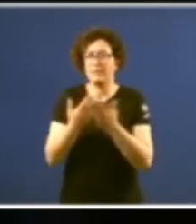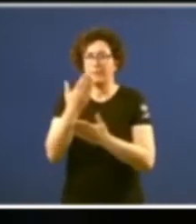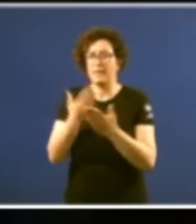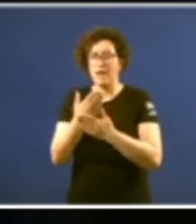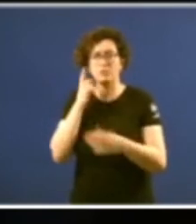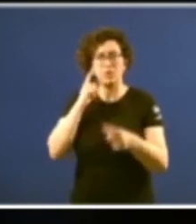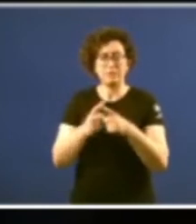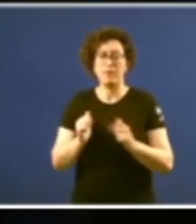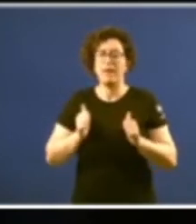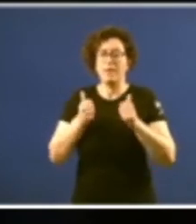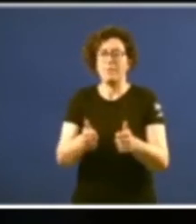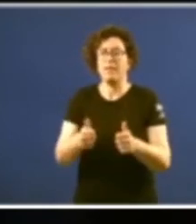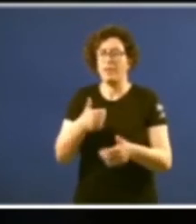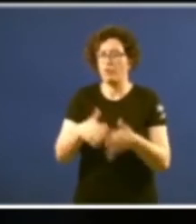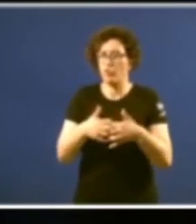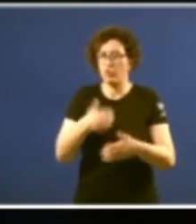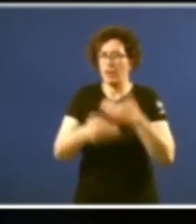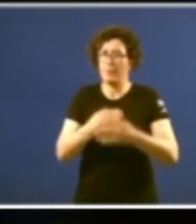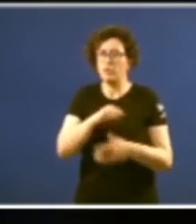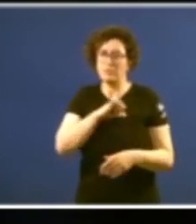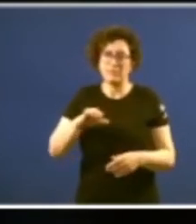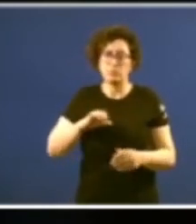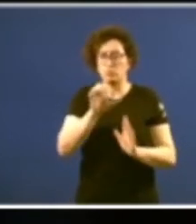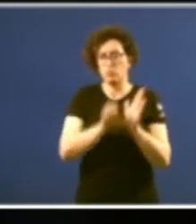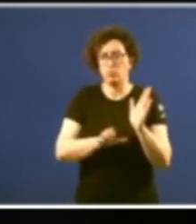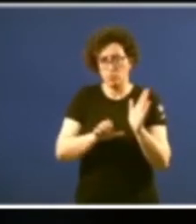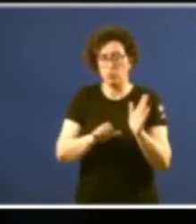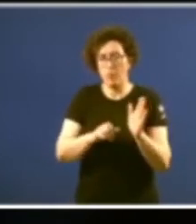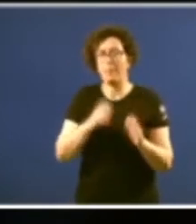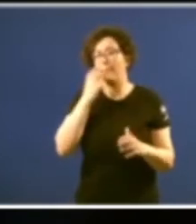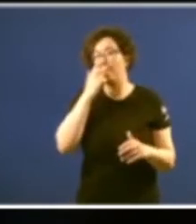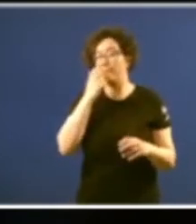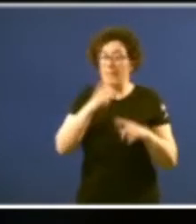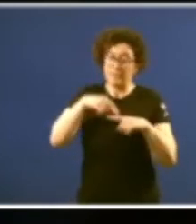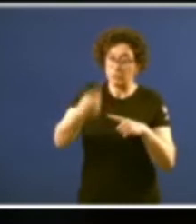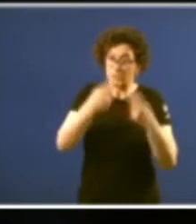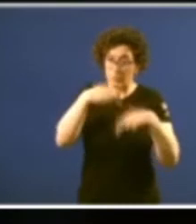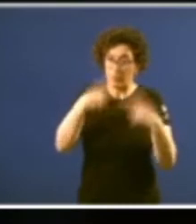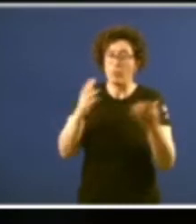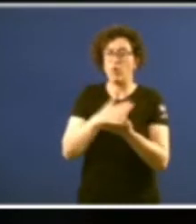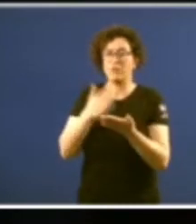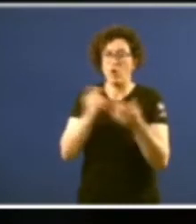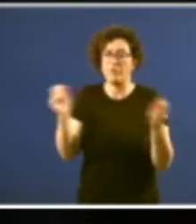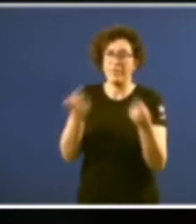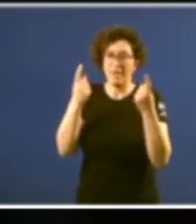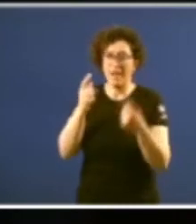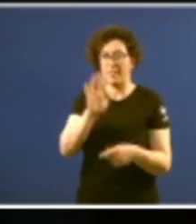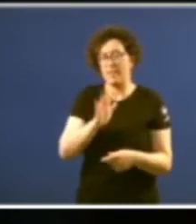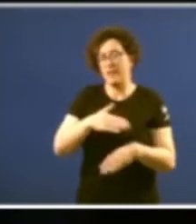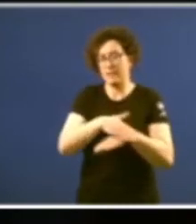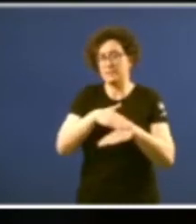para a entrada en vigor del Estatuto de Autonomía despois de sú publicación en el Boletín Oficial del Estado e desde